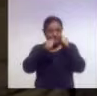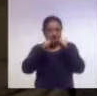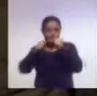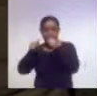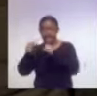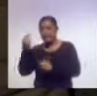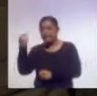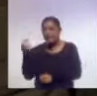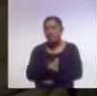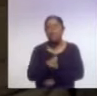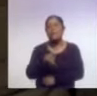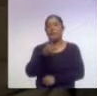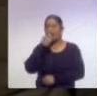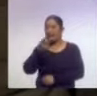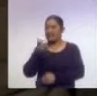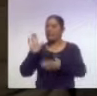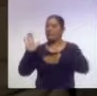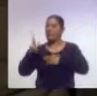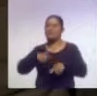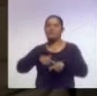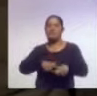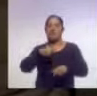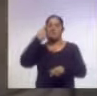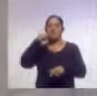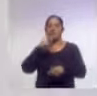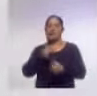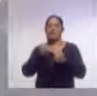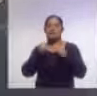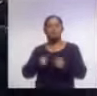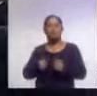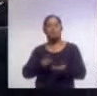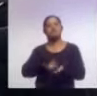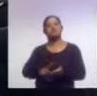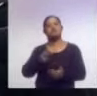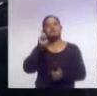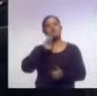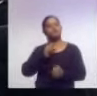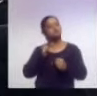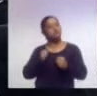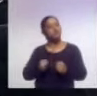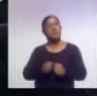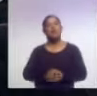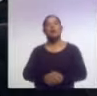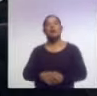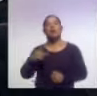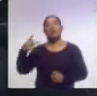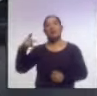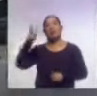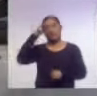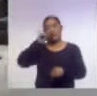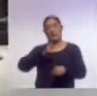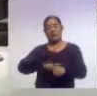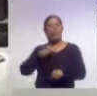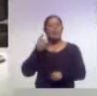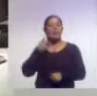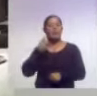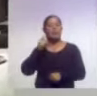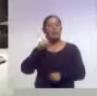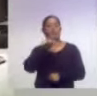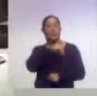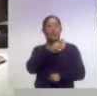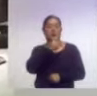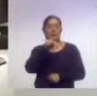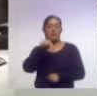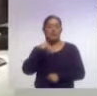urgencia, reiterando su compromiso para garantizar los derechos de las mujeres. Por su parte, la Directora de Seguimiento a la Política Nacional para